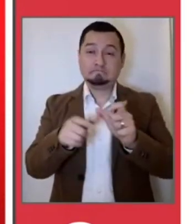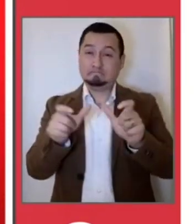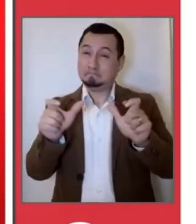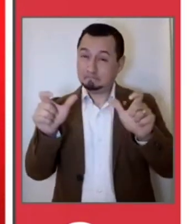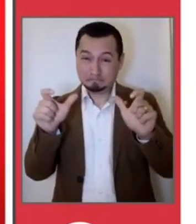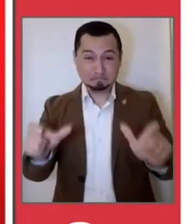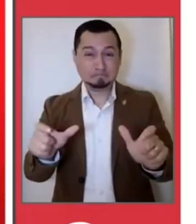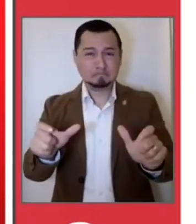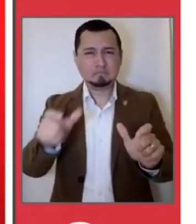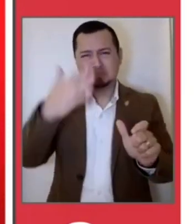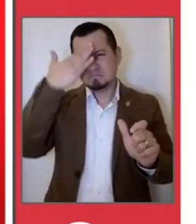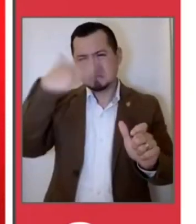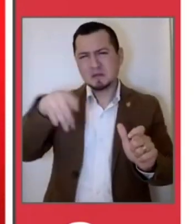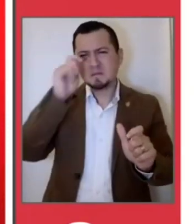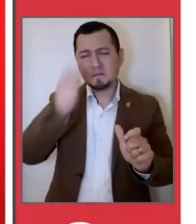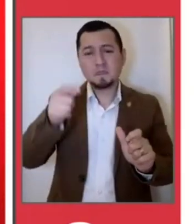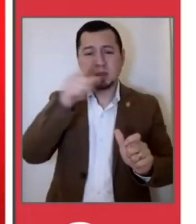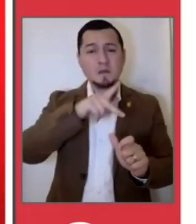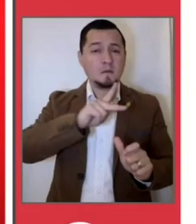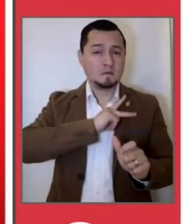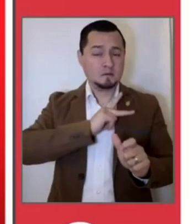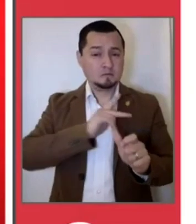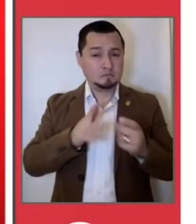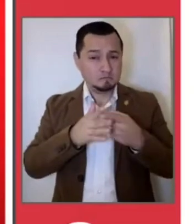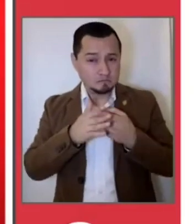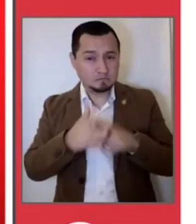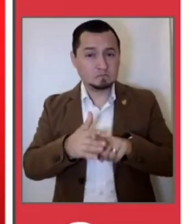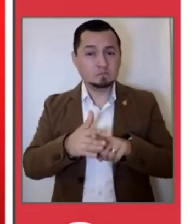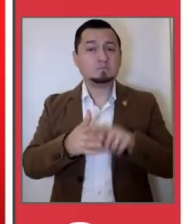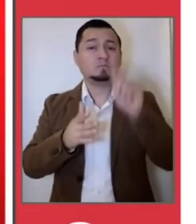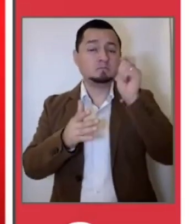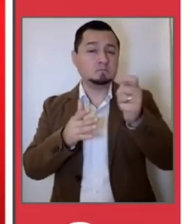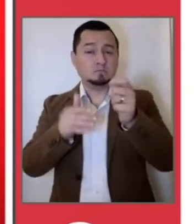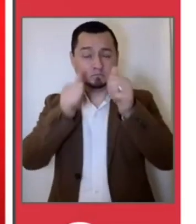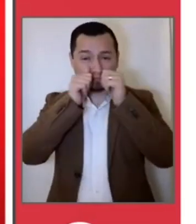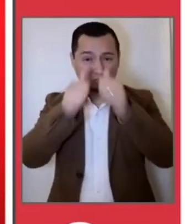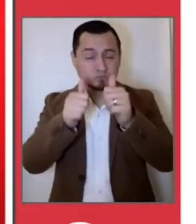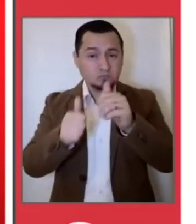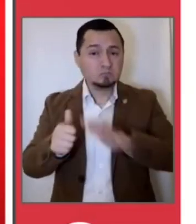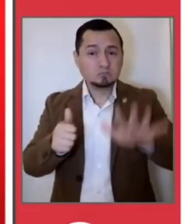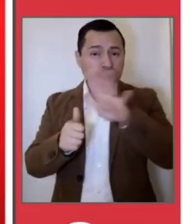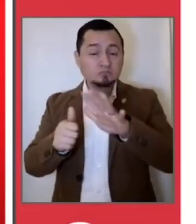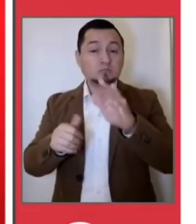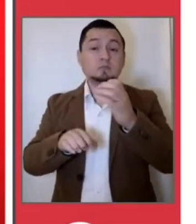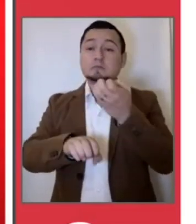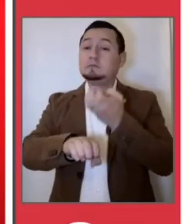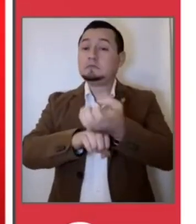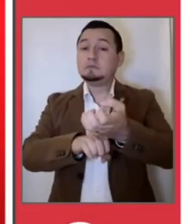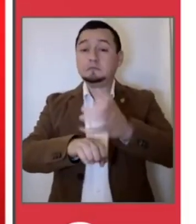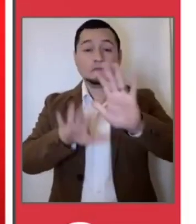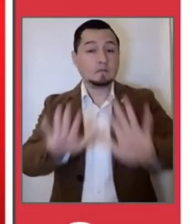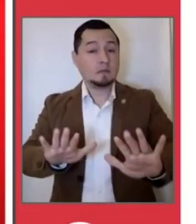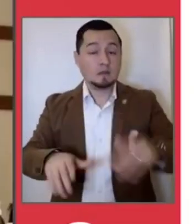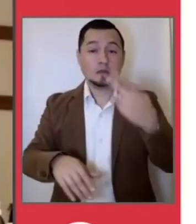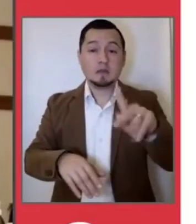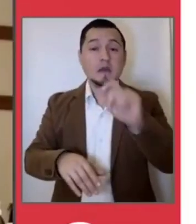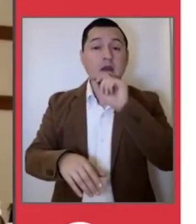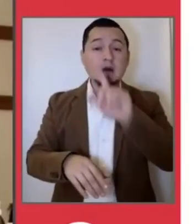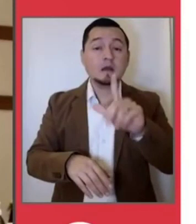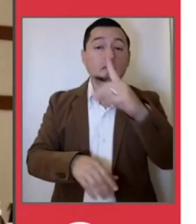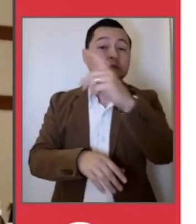vamos a anunciar a continuación, con la aclaración desde el inicio, de que serán medidas de aplicación estatal para los 125